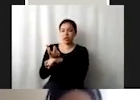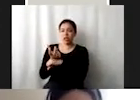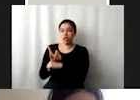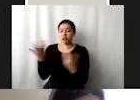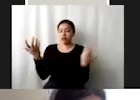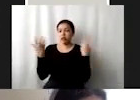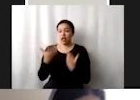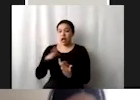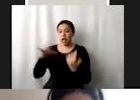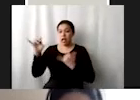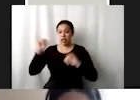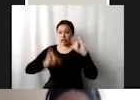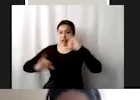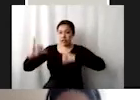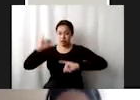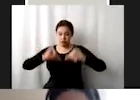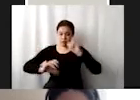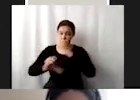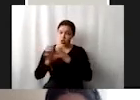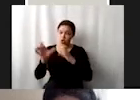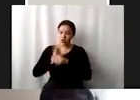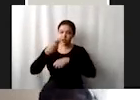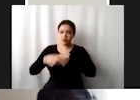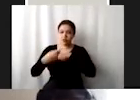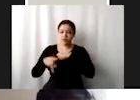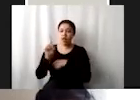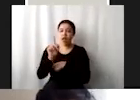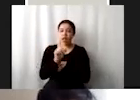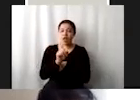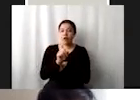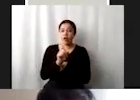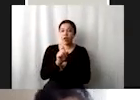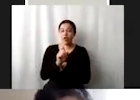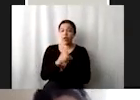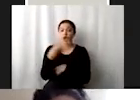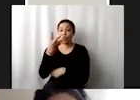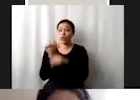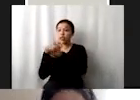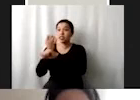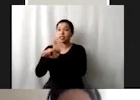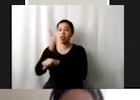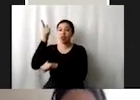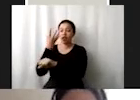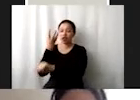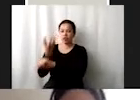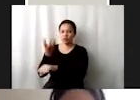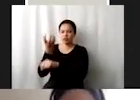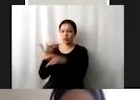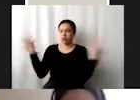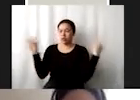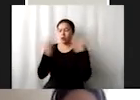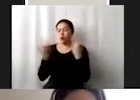químicos y sustancias peligrosas en el agua de al menos cuatro estados y están bastante alarmados